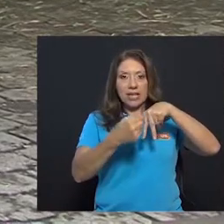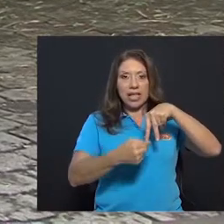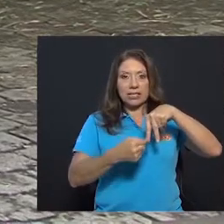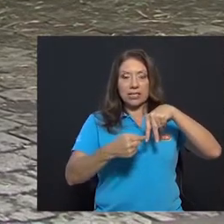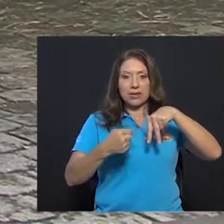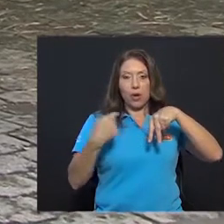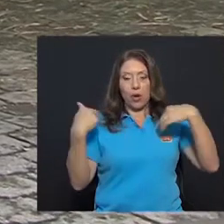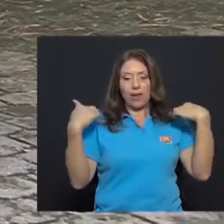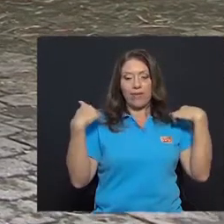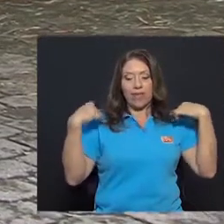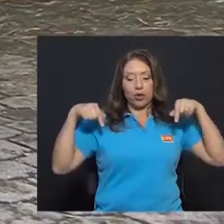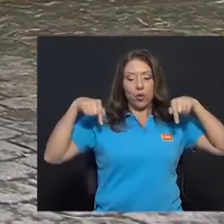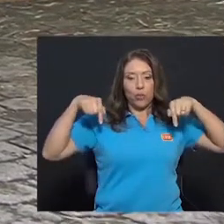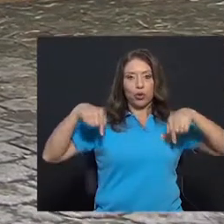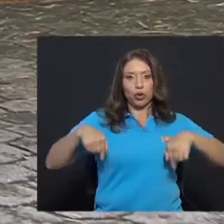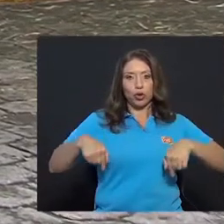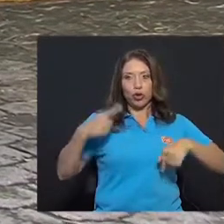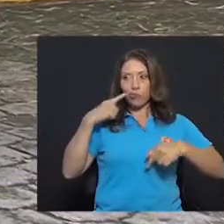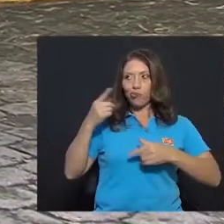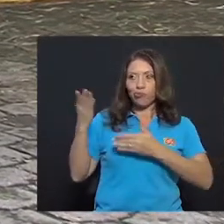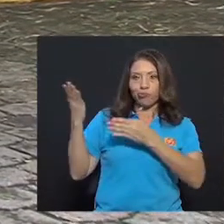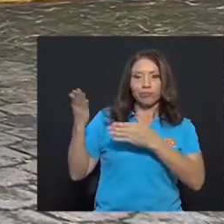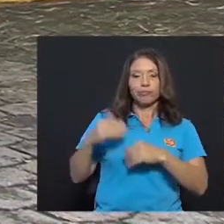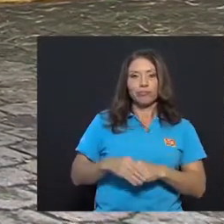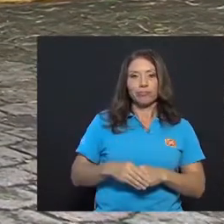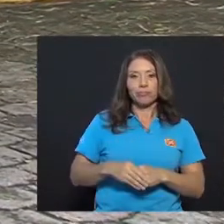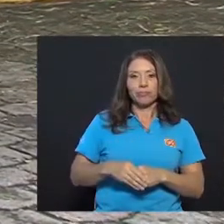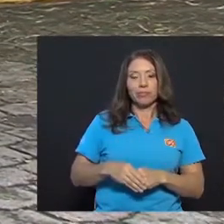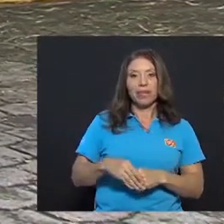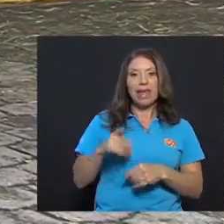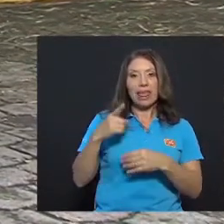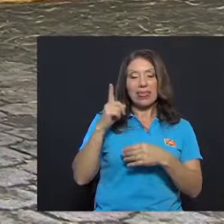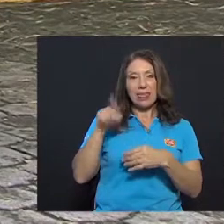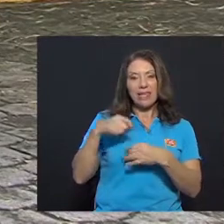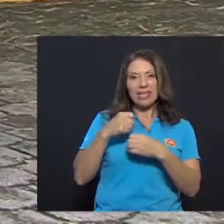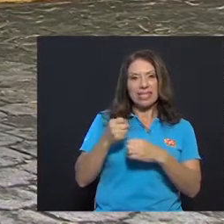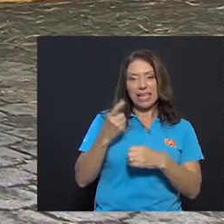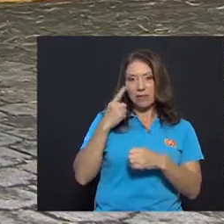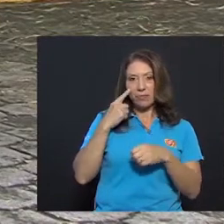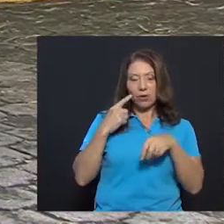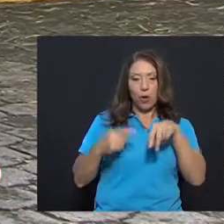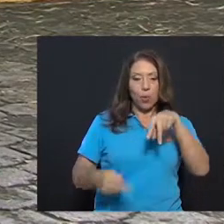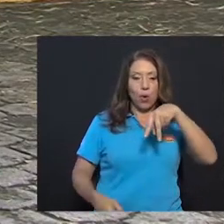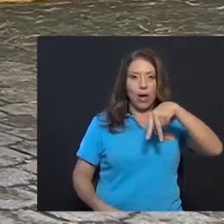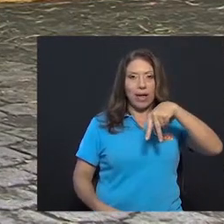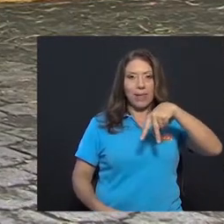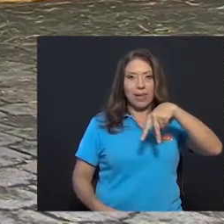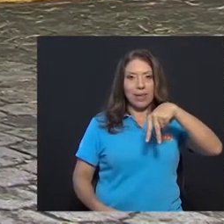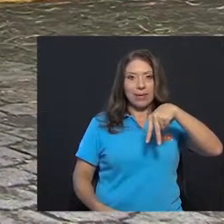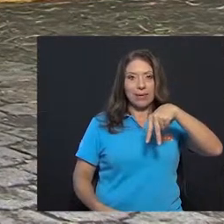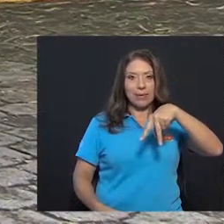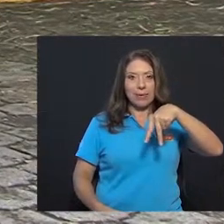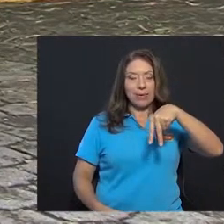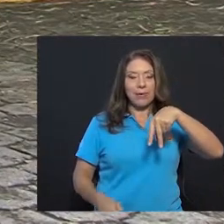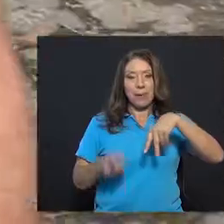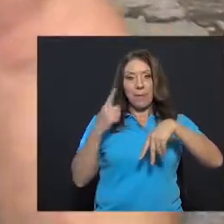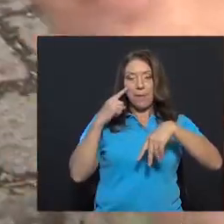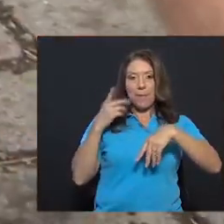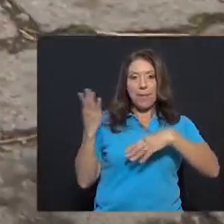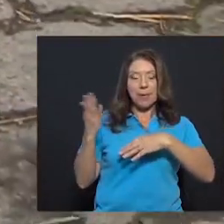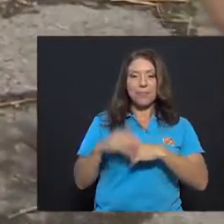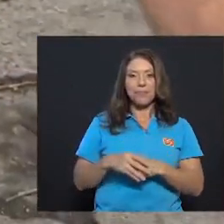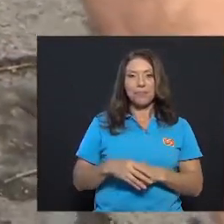nivel de los hombros y el movimiento que tiene que hacer es un abrir, ¿verdad? Entonces, hacemos la aducción y volvemos.